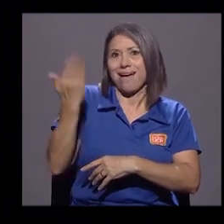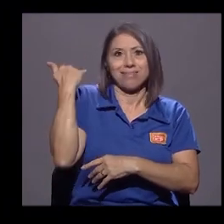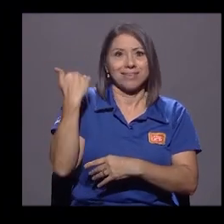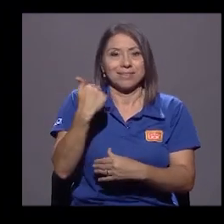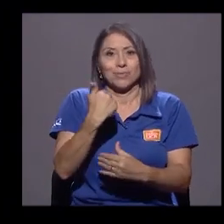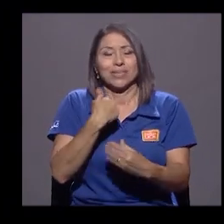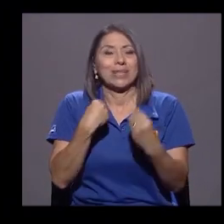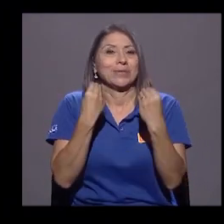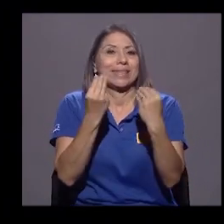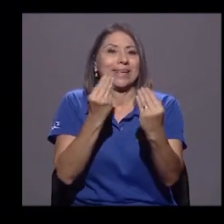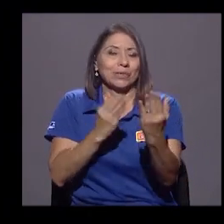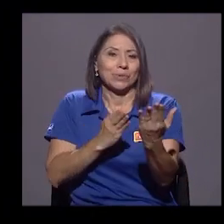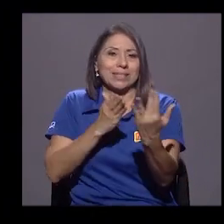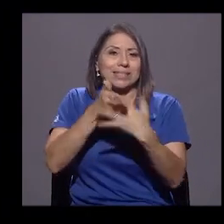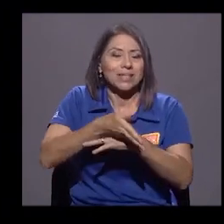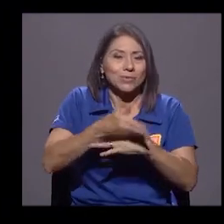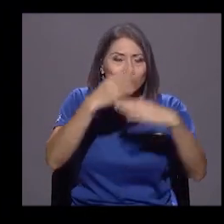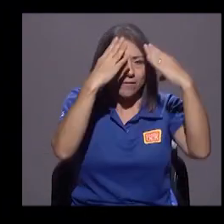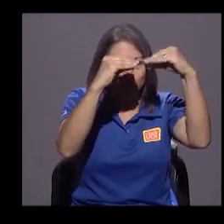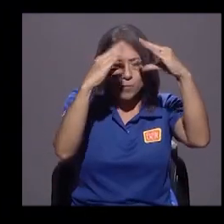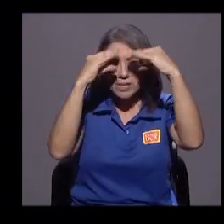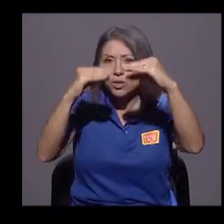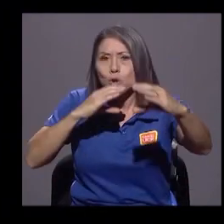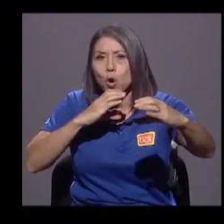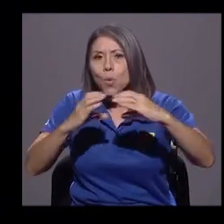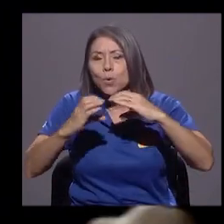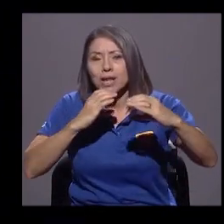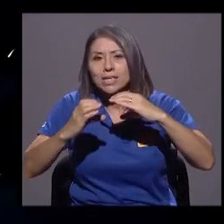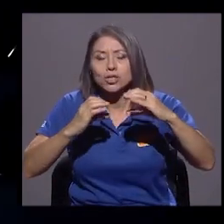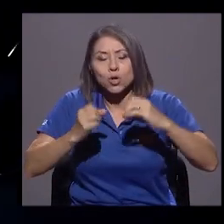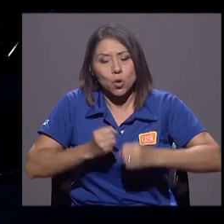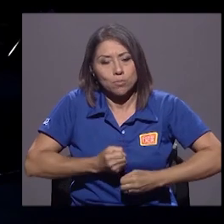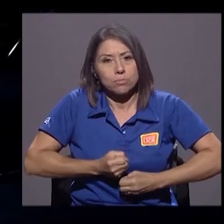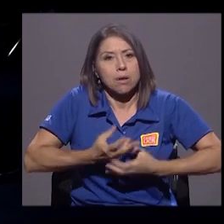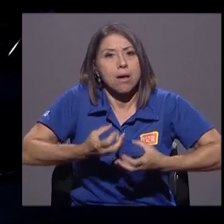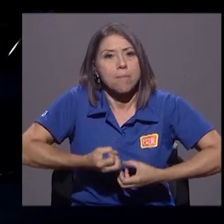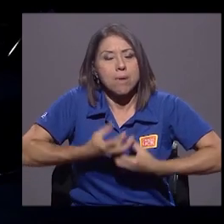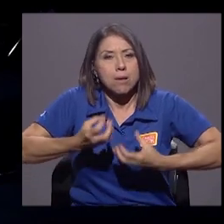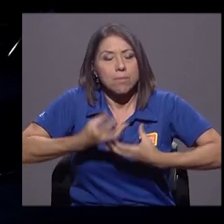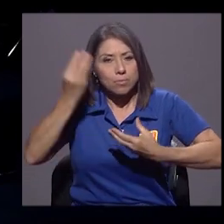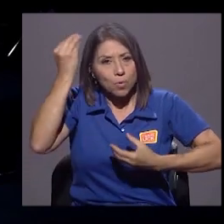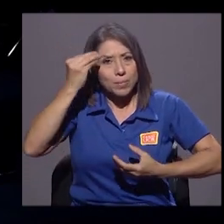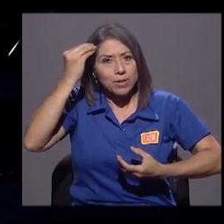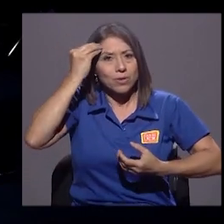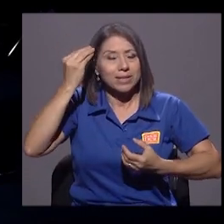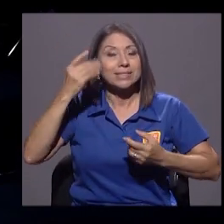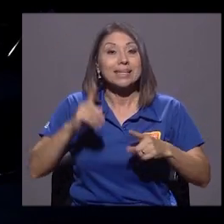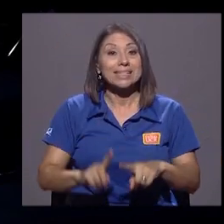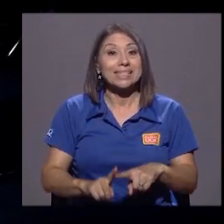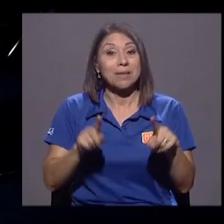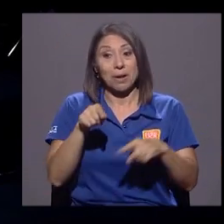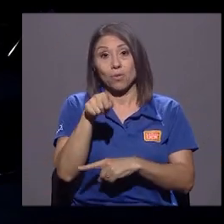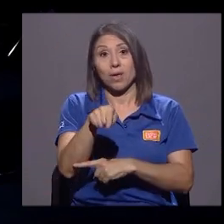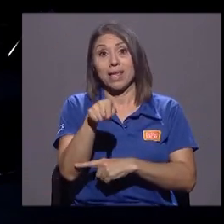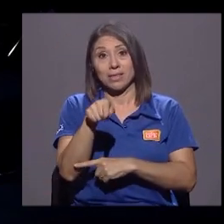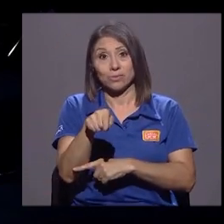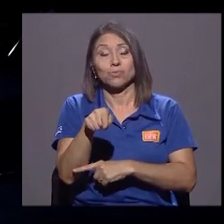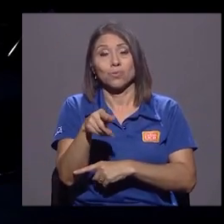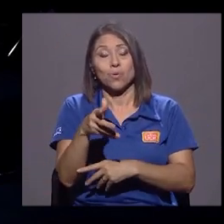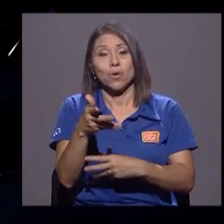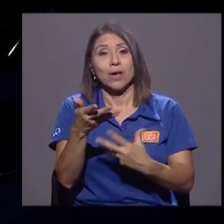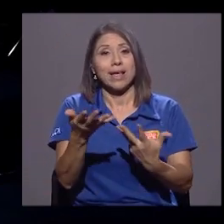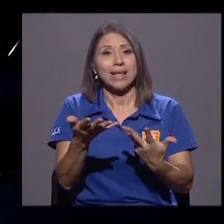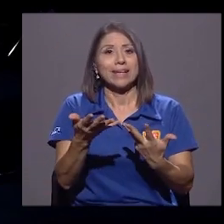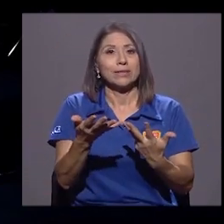información y a comunicaciones y a la posibilidad de expresar nuestras opiniones, y sin embargo eso pareciera estar acompañado